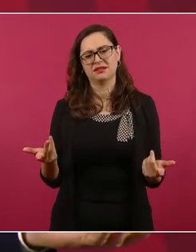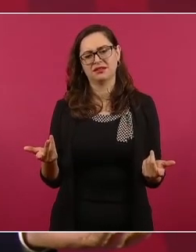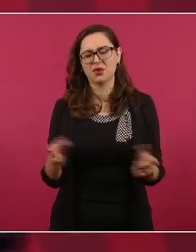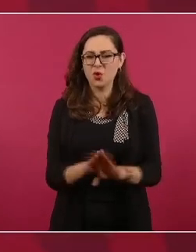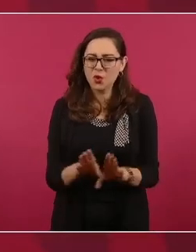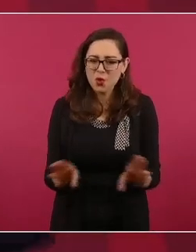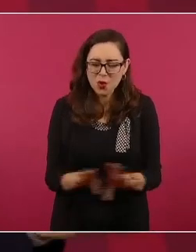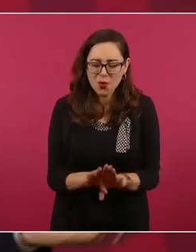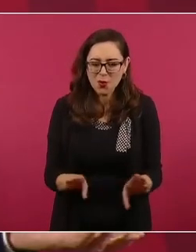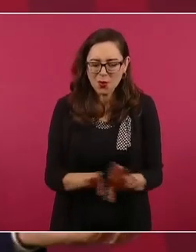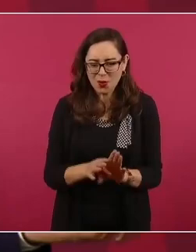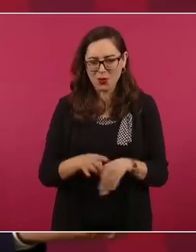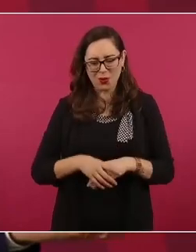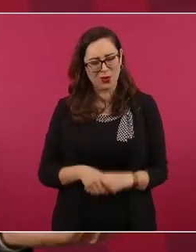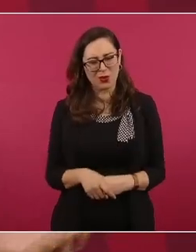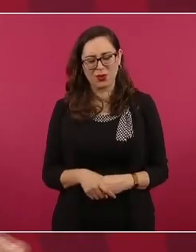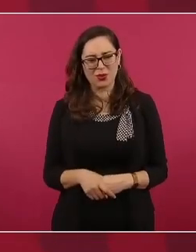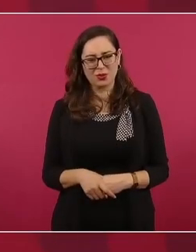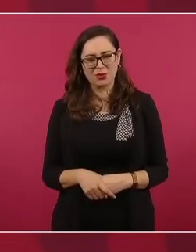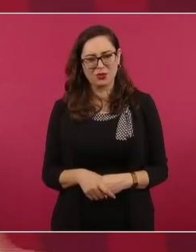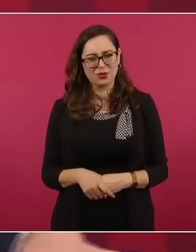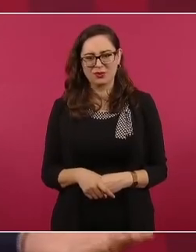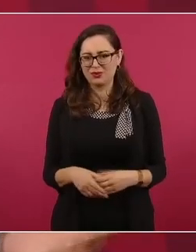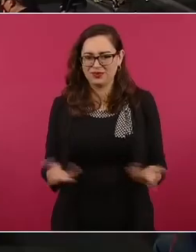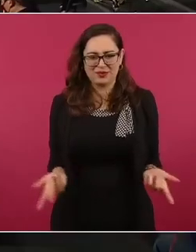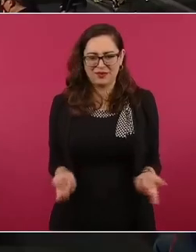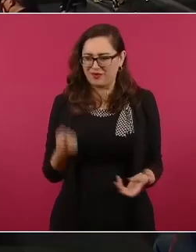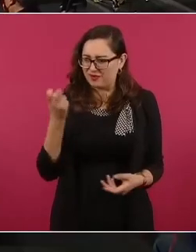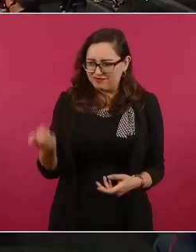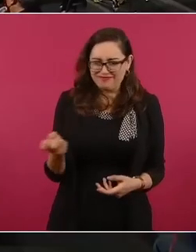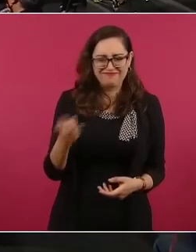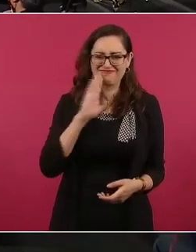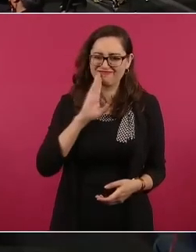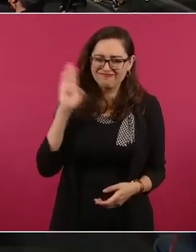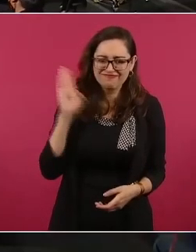¿Es realmente mezquino?